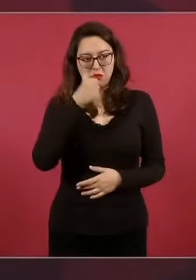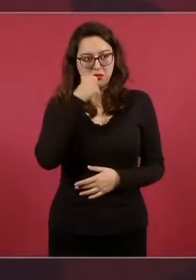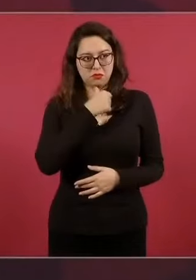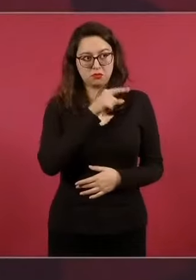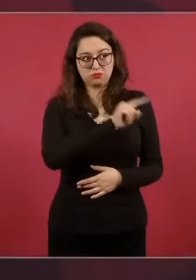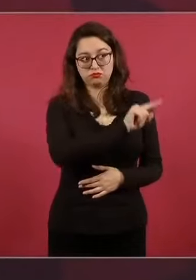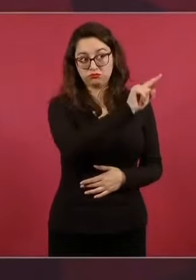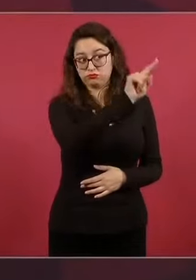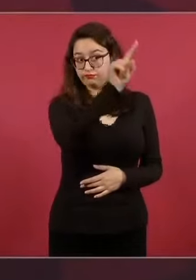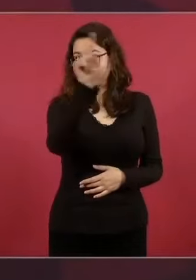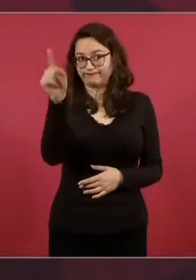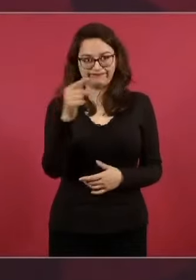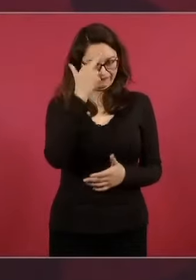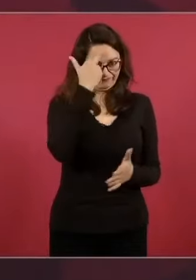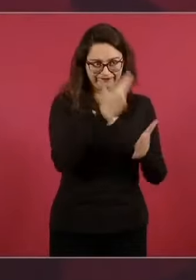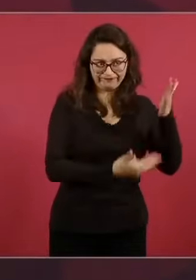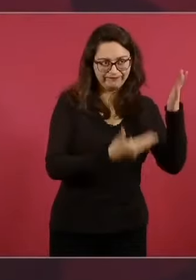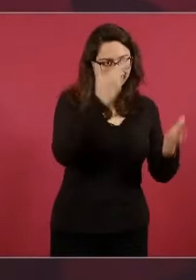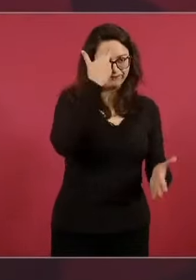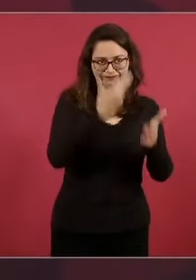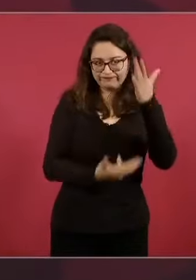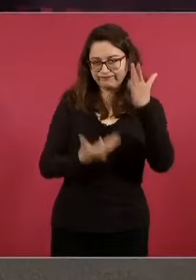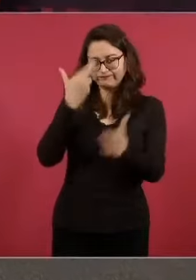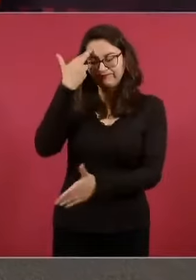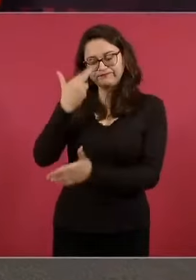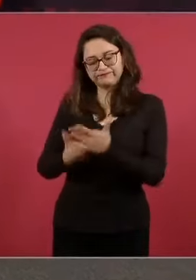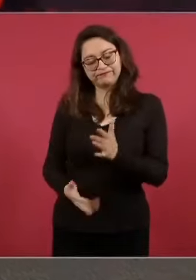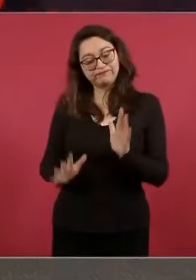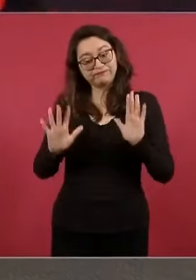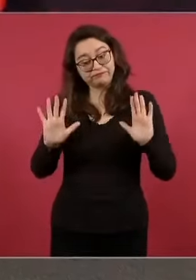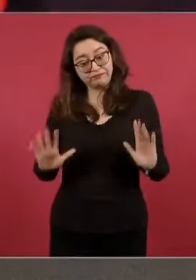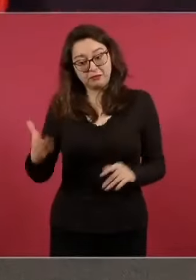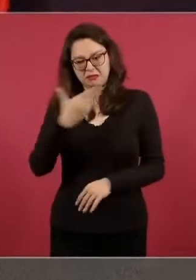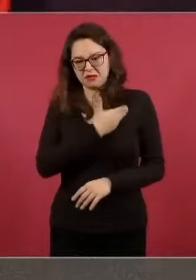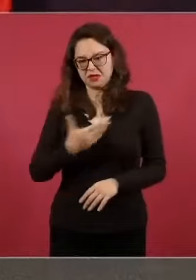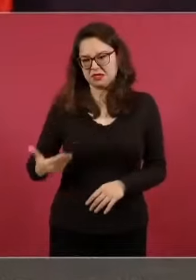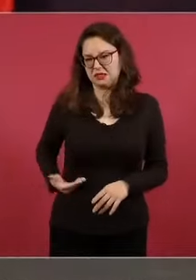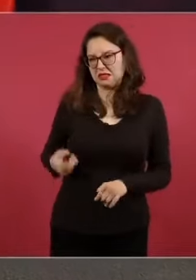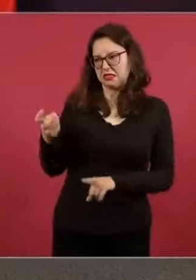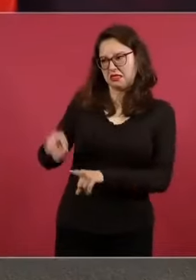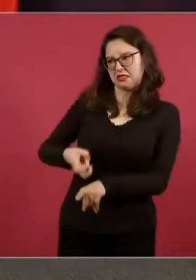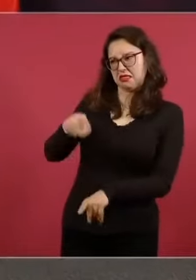que insultan al presidente,